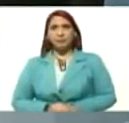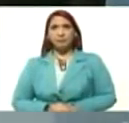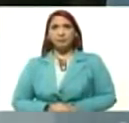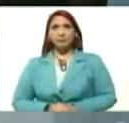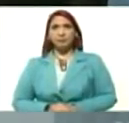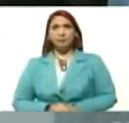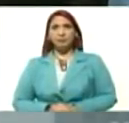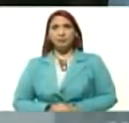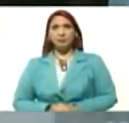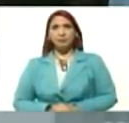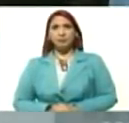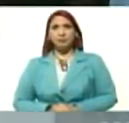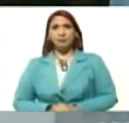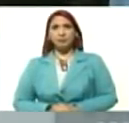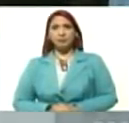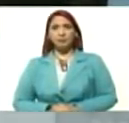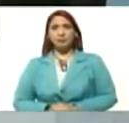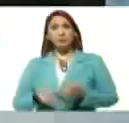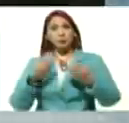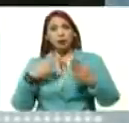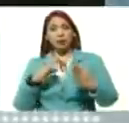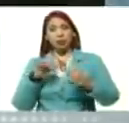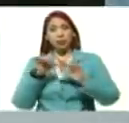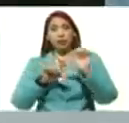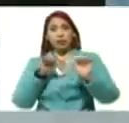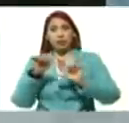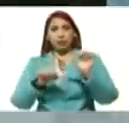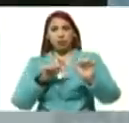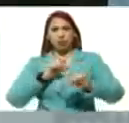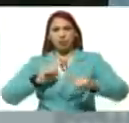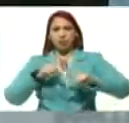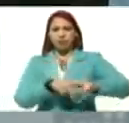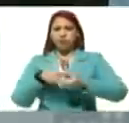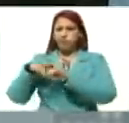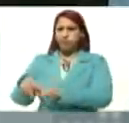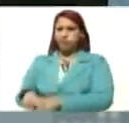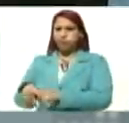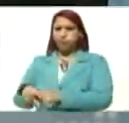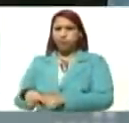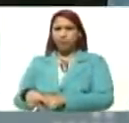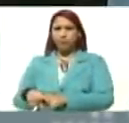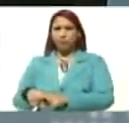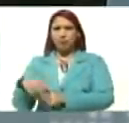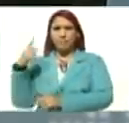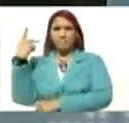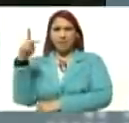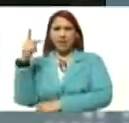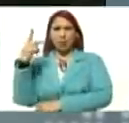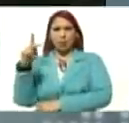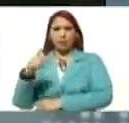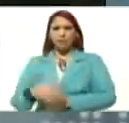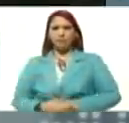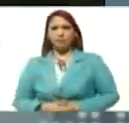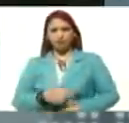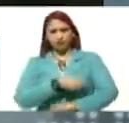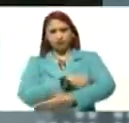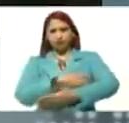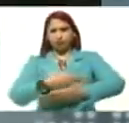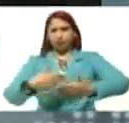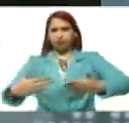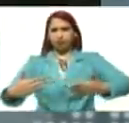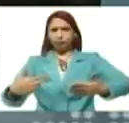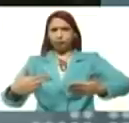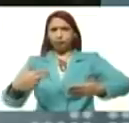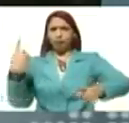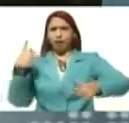estronista, bueno, su tradición, es de dictador, su tradición, de Stroessner, su ADN, es de Stroessner, el presidente